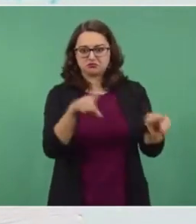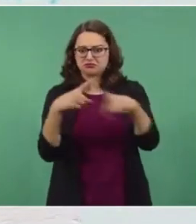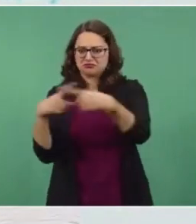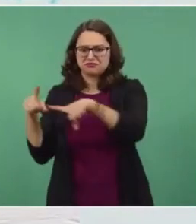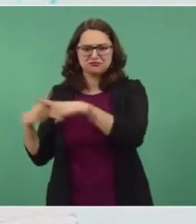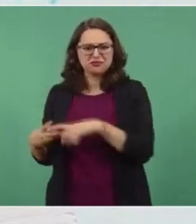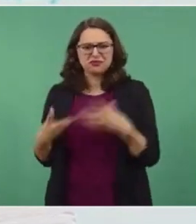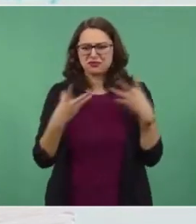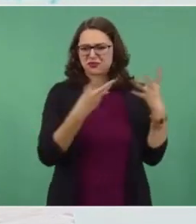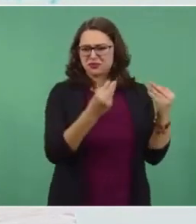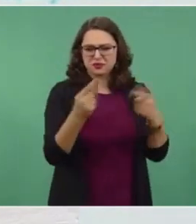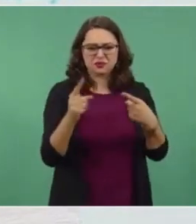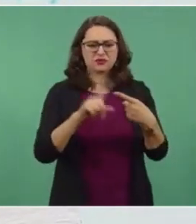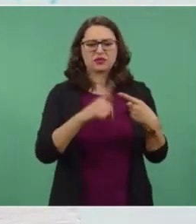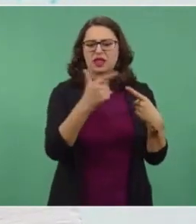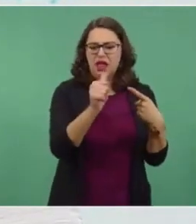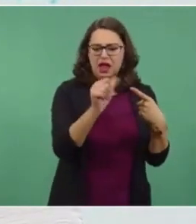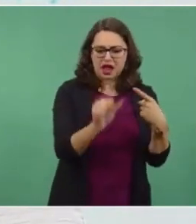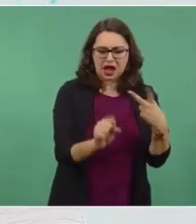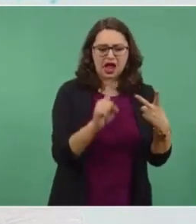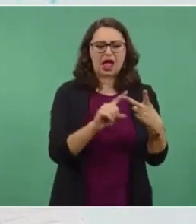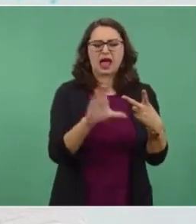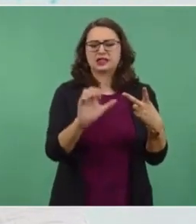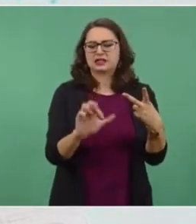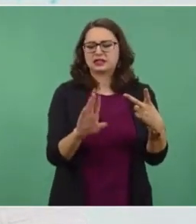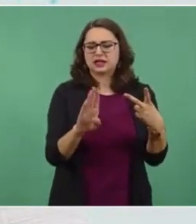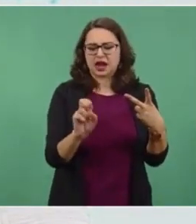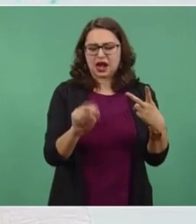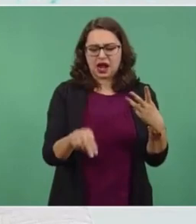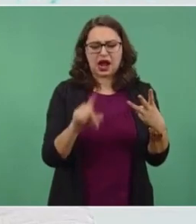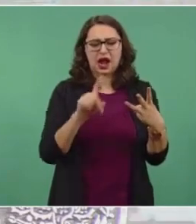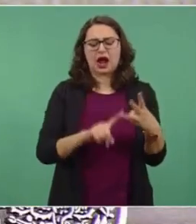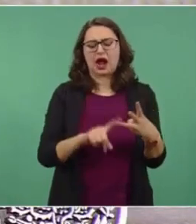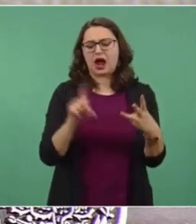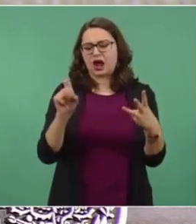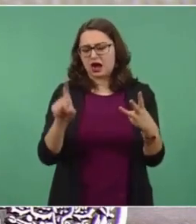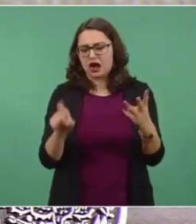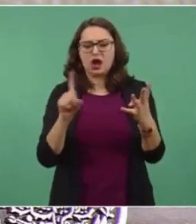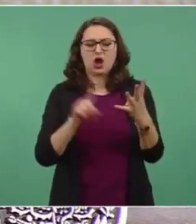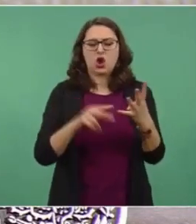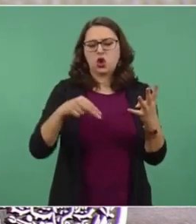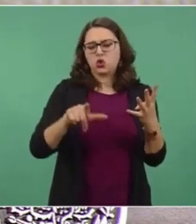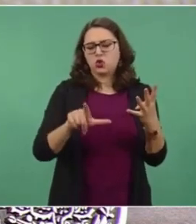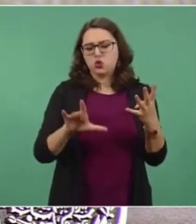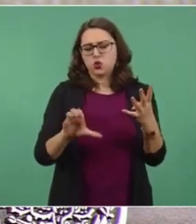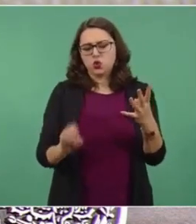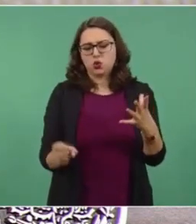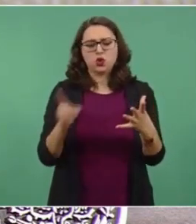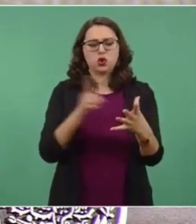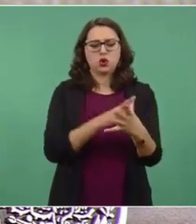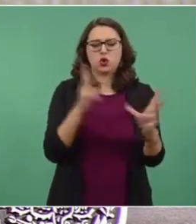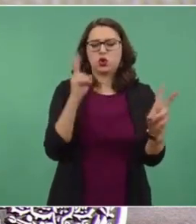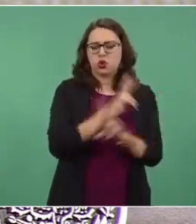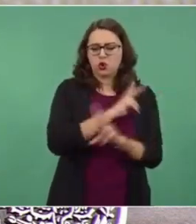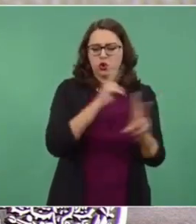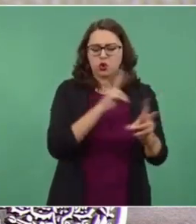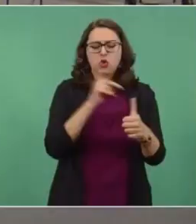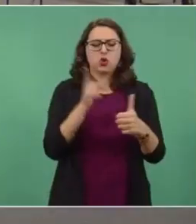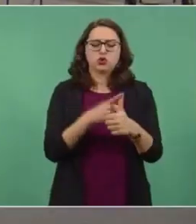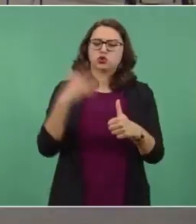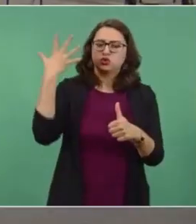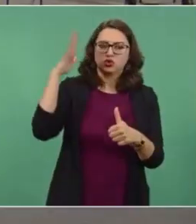interna, que es de gas, de carbón, hidroeléctrica, nucleoeléctrica, eólica, solar, aquí están los